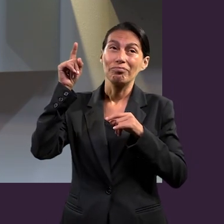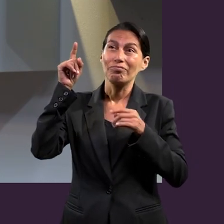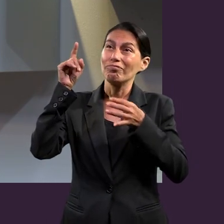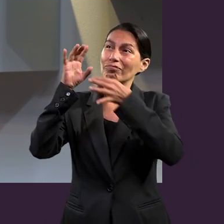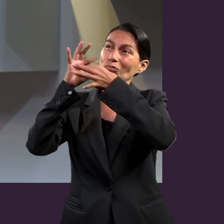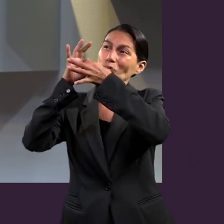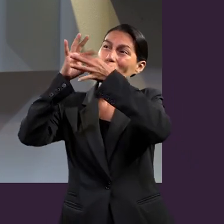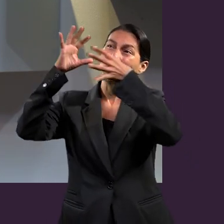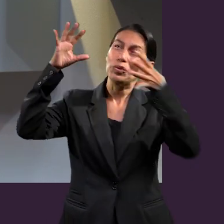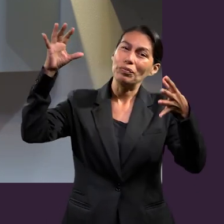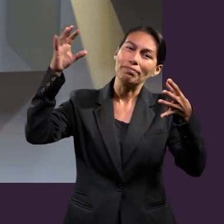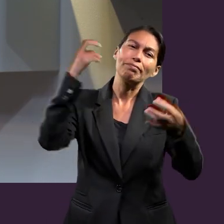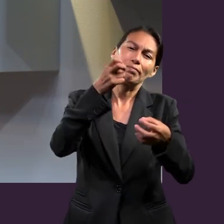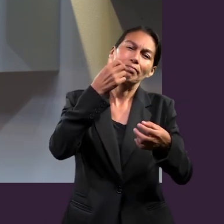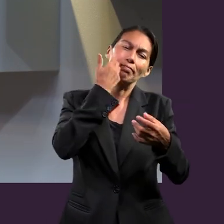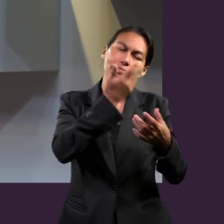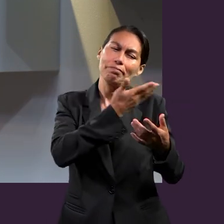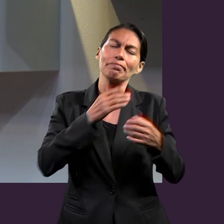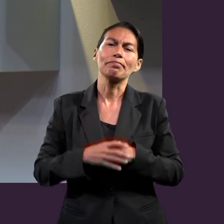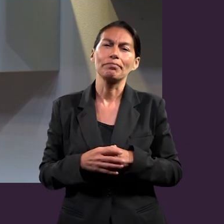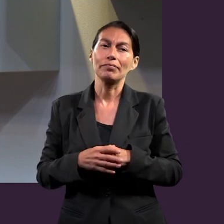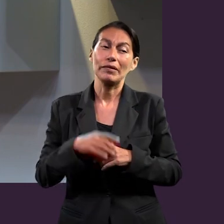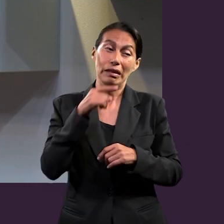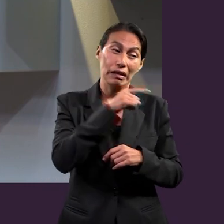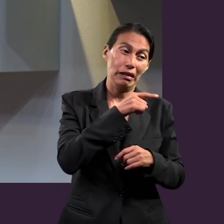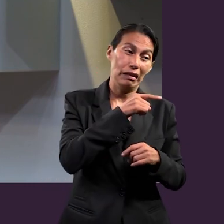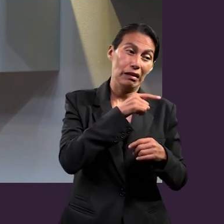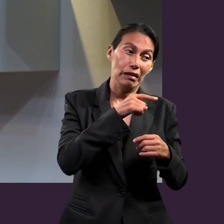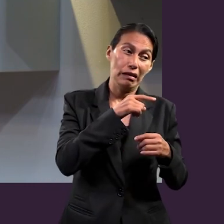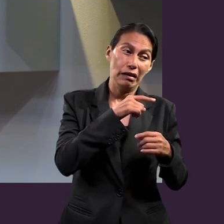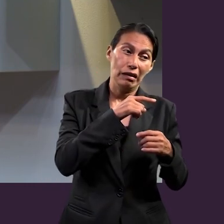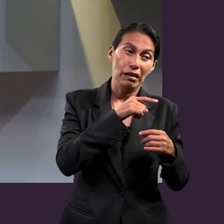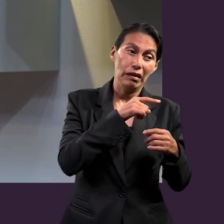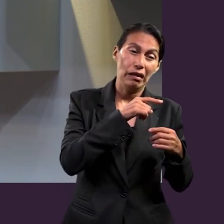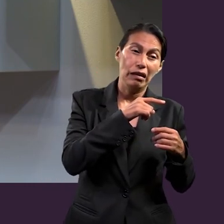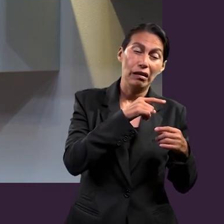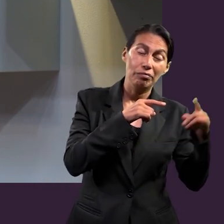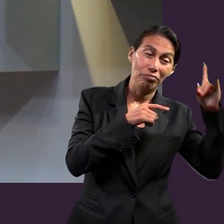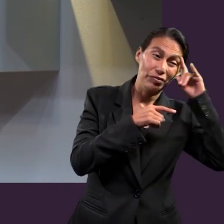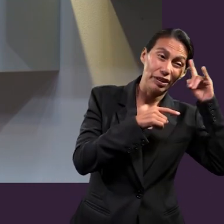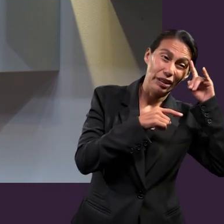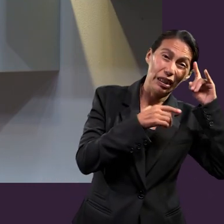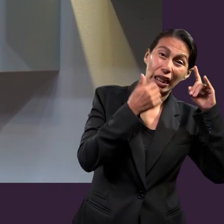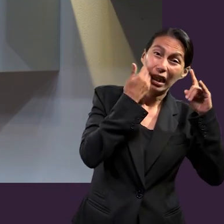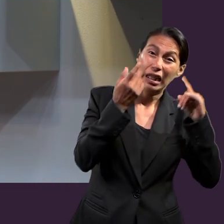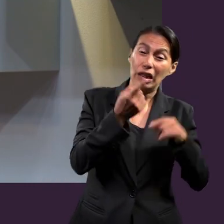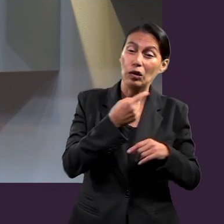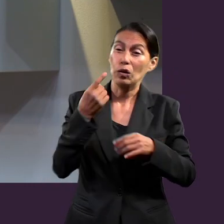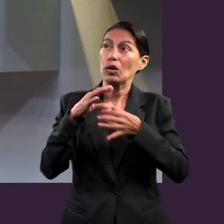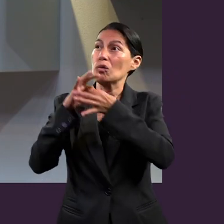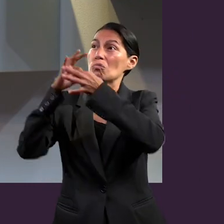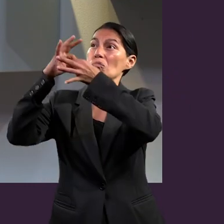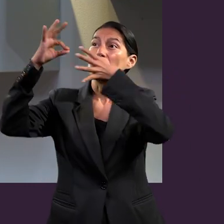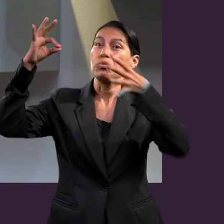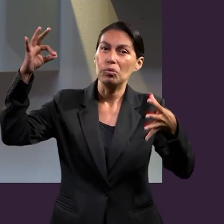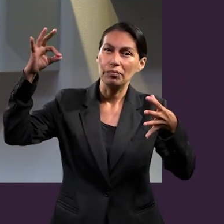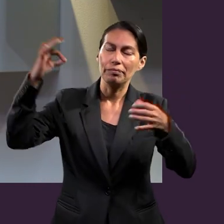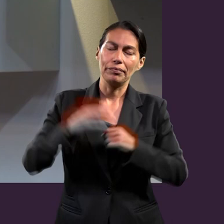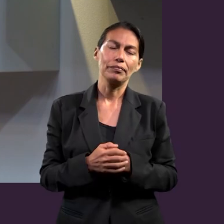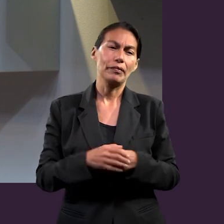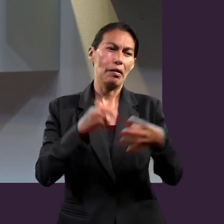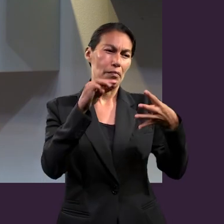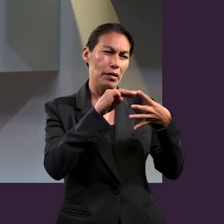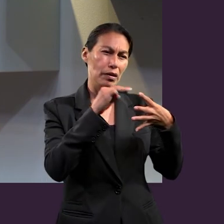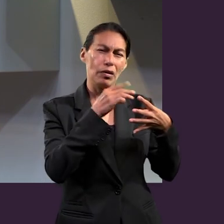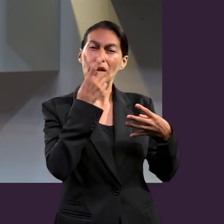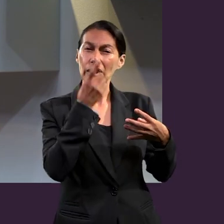relación cercana, viva con Dios, porque eso se necesita tiempo, Mateo 6.33 dice, busca primero el